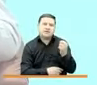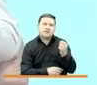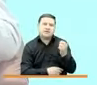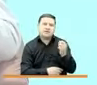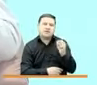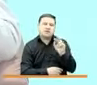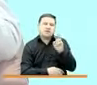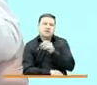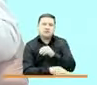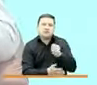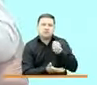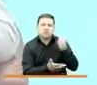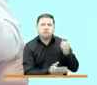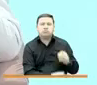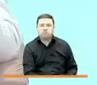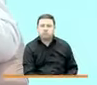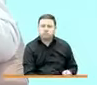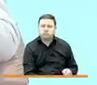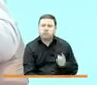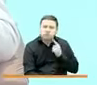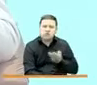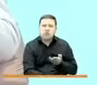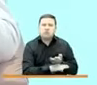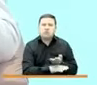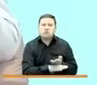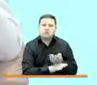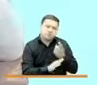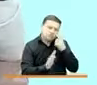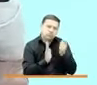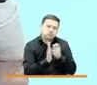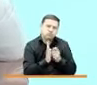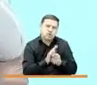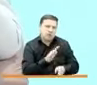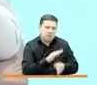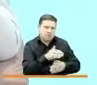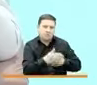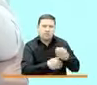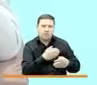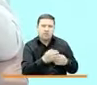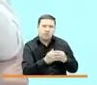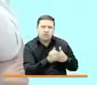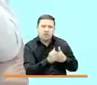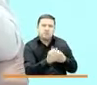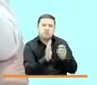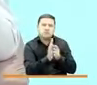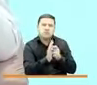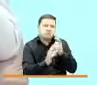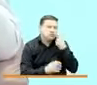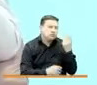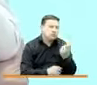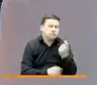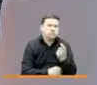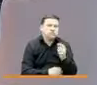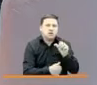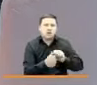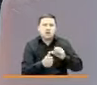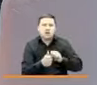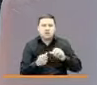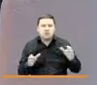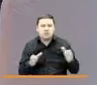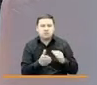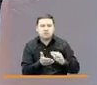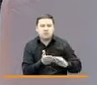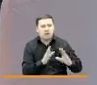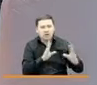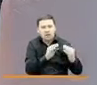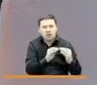millones de pesos y esto con un propósito el propósito es seguir avanzando en esa ruta en la búsqueda de que cada uno de estos sujetos de reparación